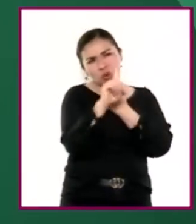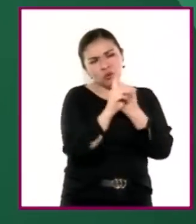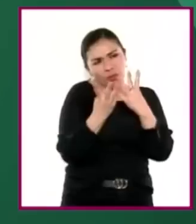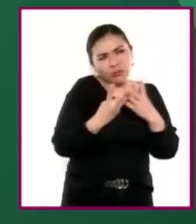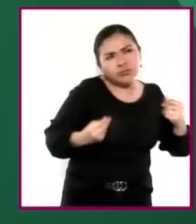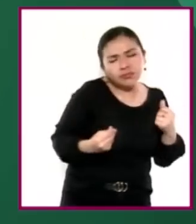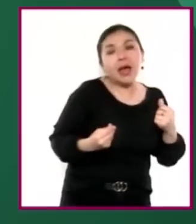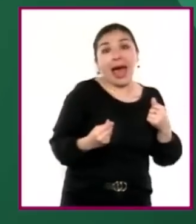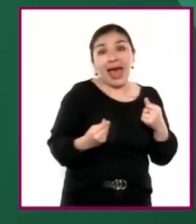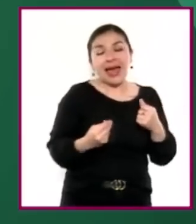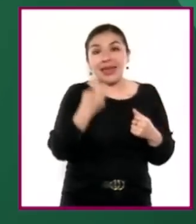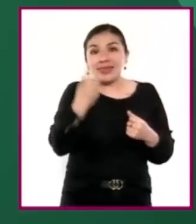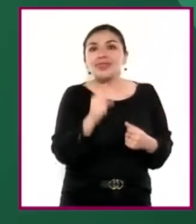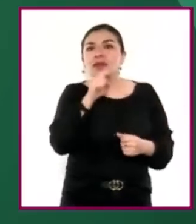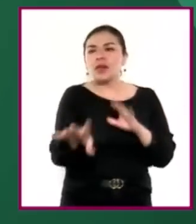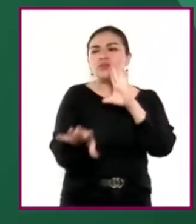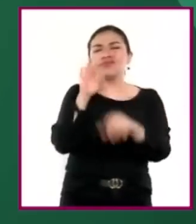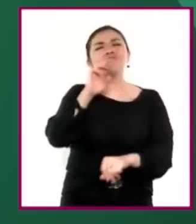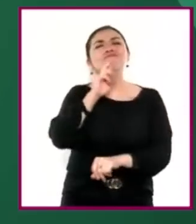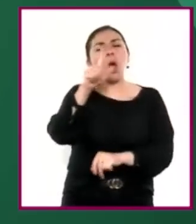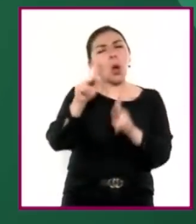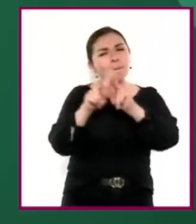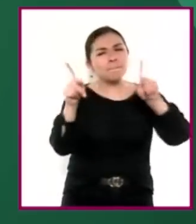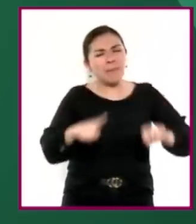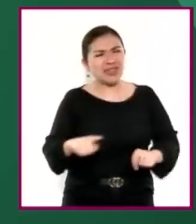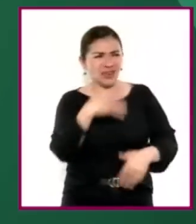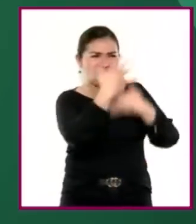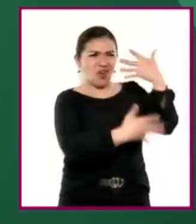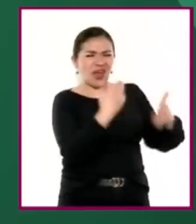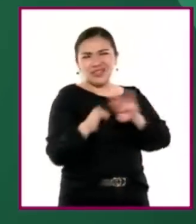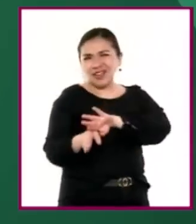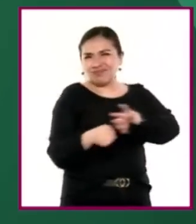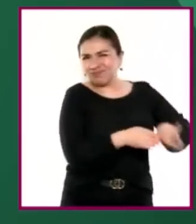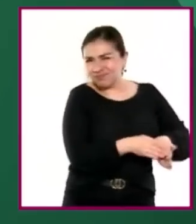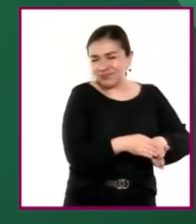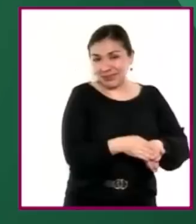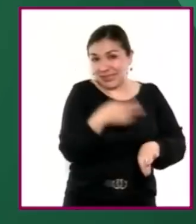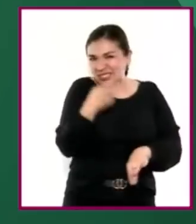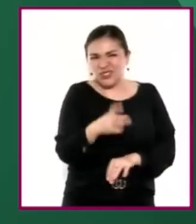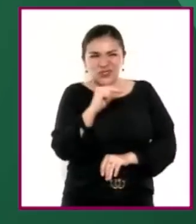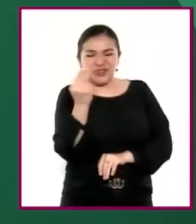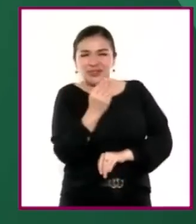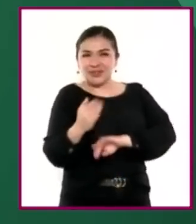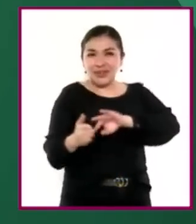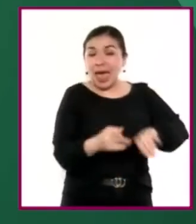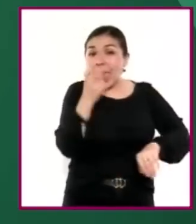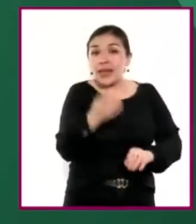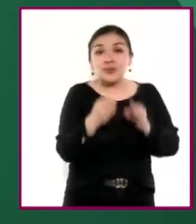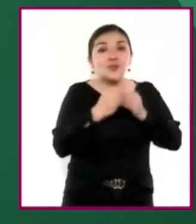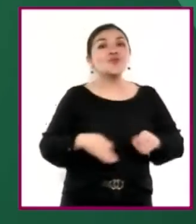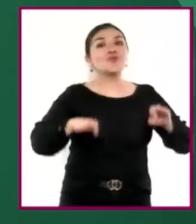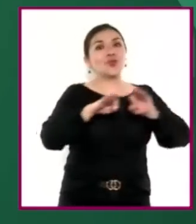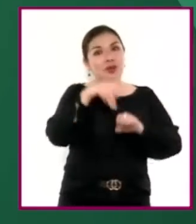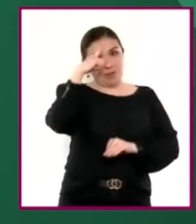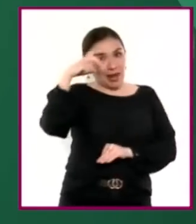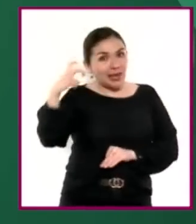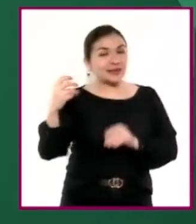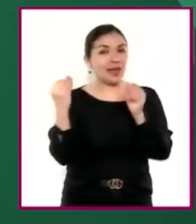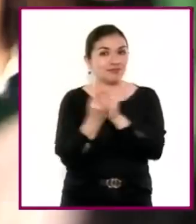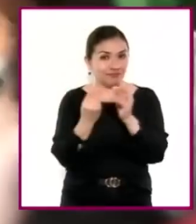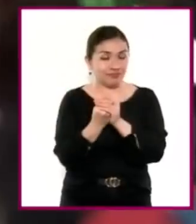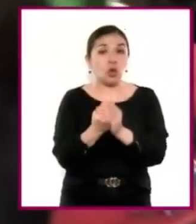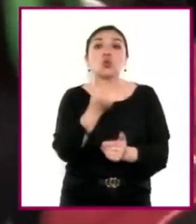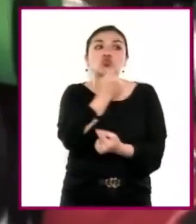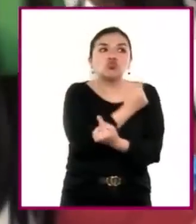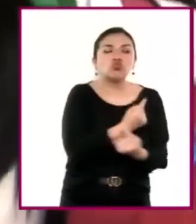y resolver conflictos, la elección de la paz y el rechazo a la violencia en todas sus formas son aspectos esenciales para el campo.